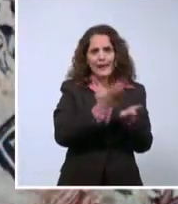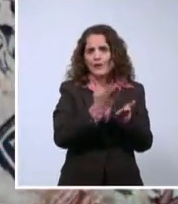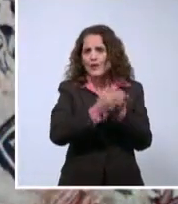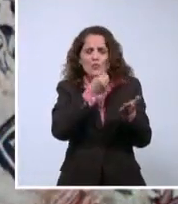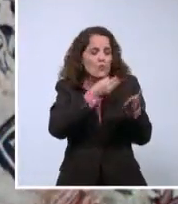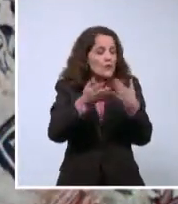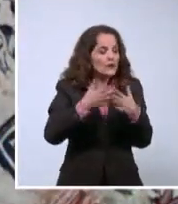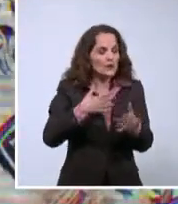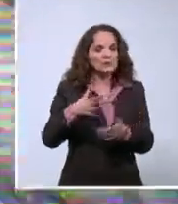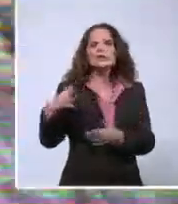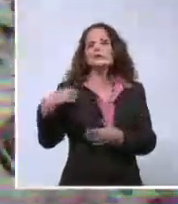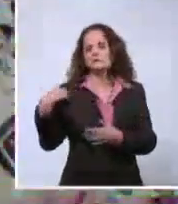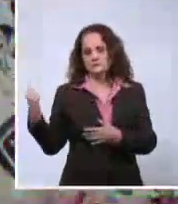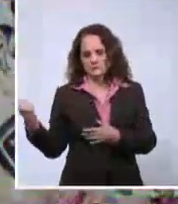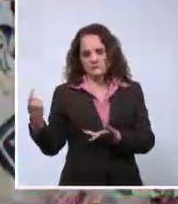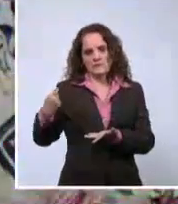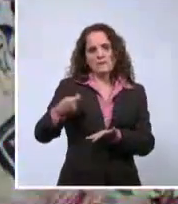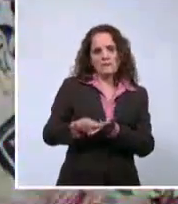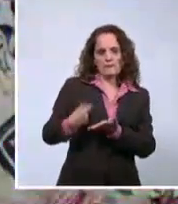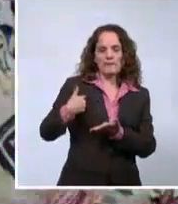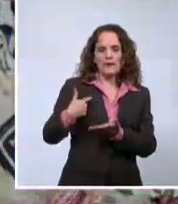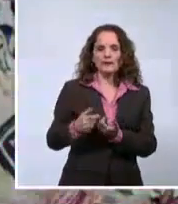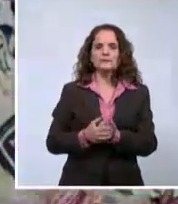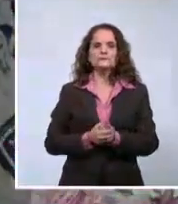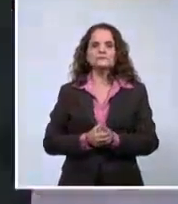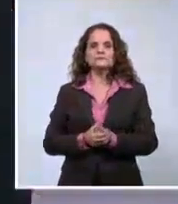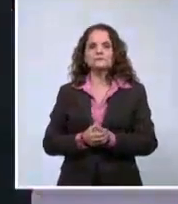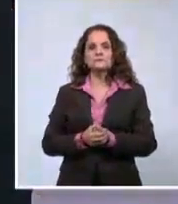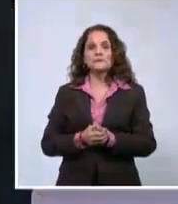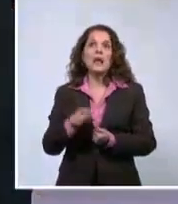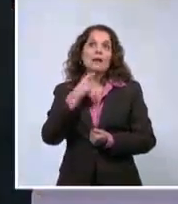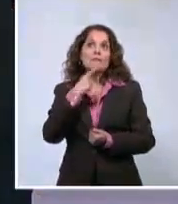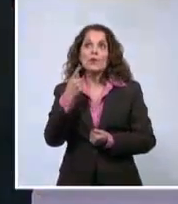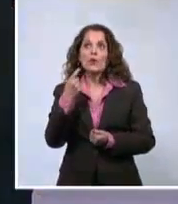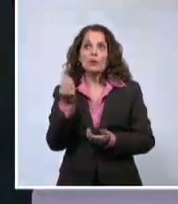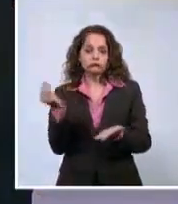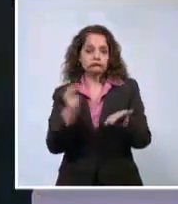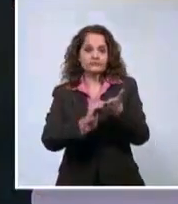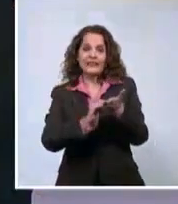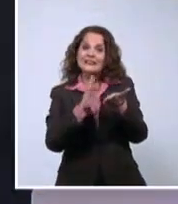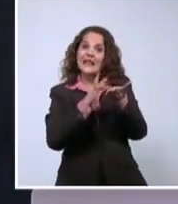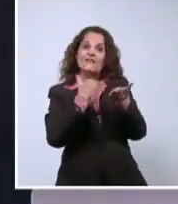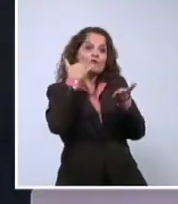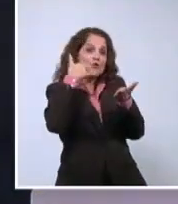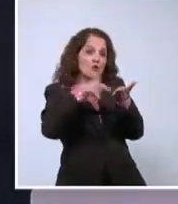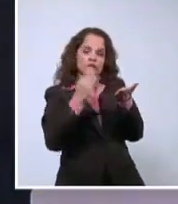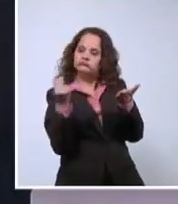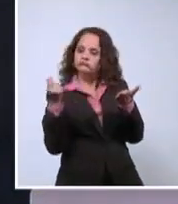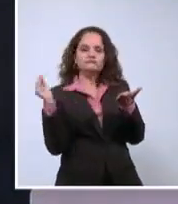lo que más pareciera. Él me la cargó mi teléfono. ¿Cuántas veces? Varias veces.